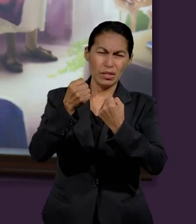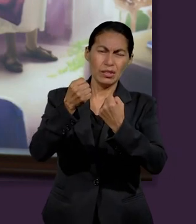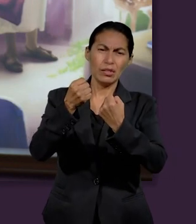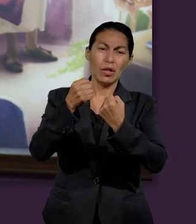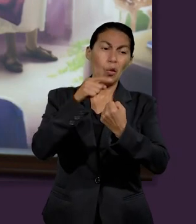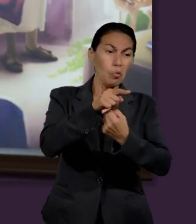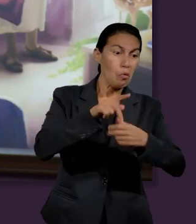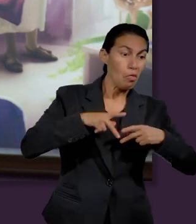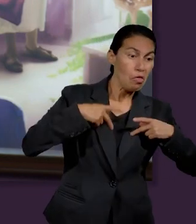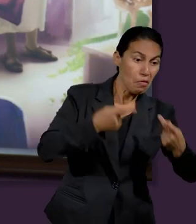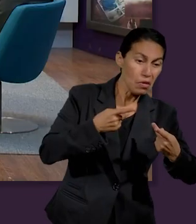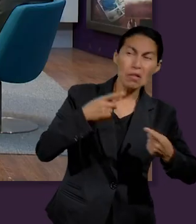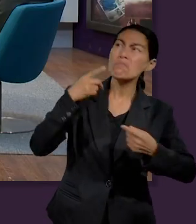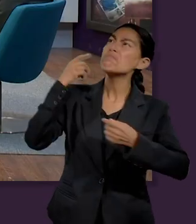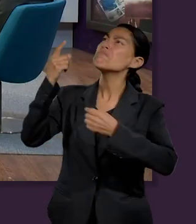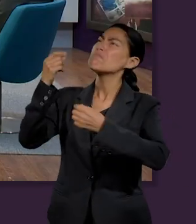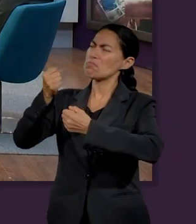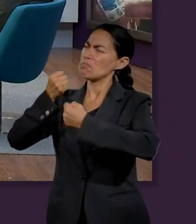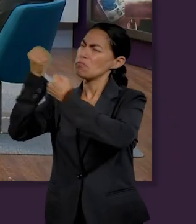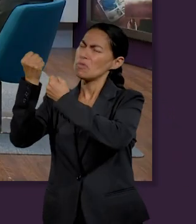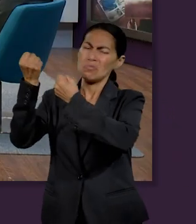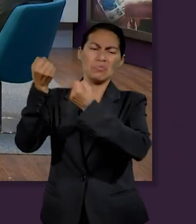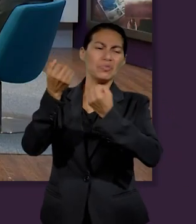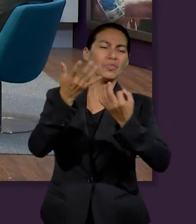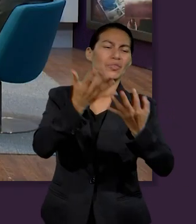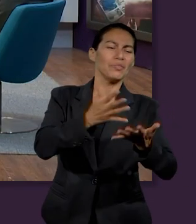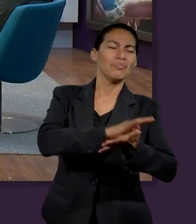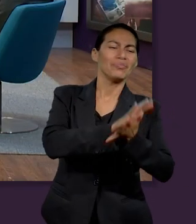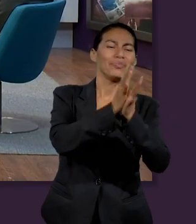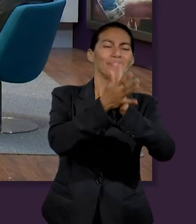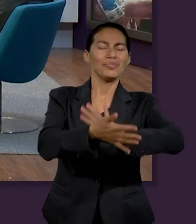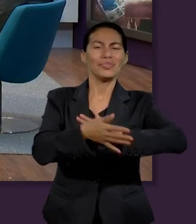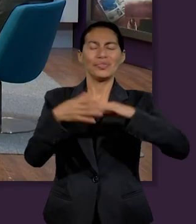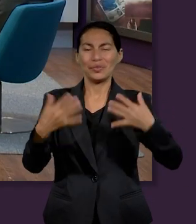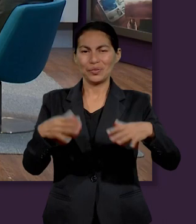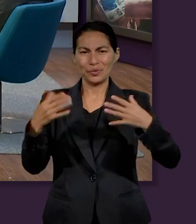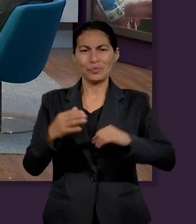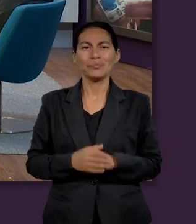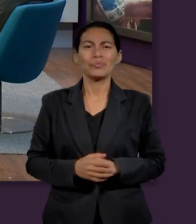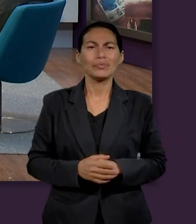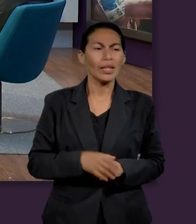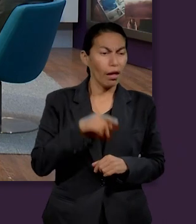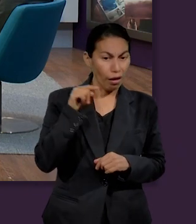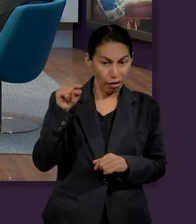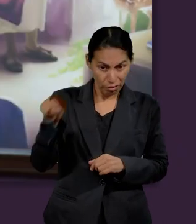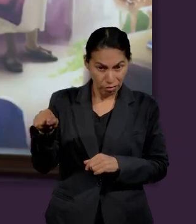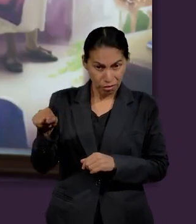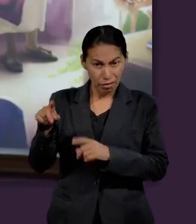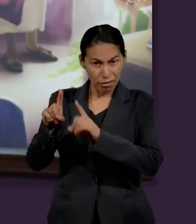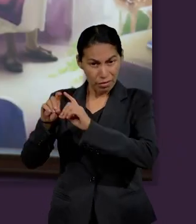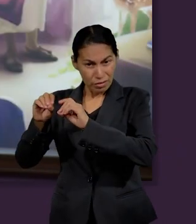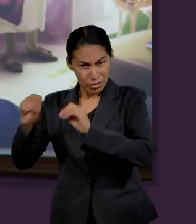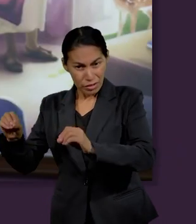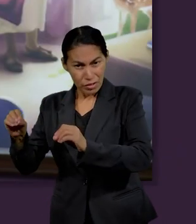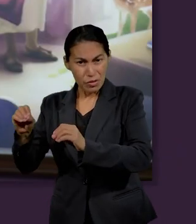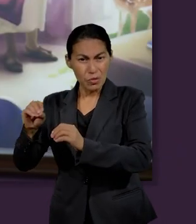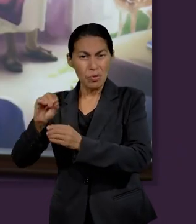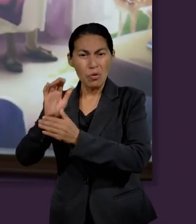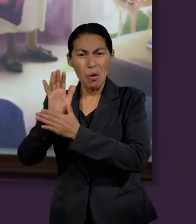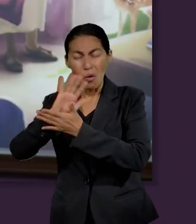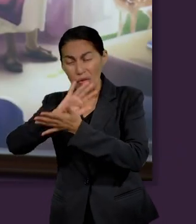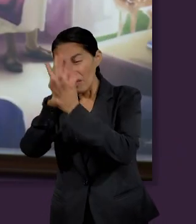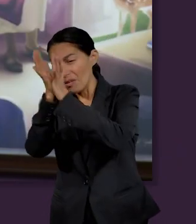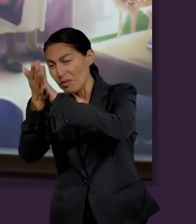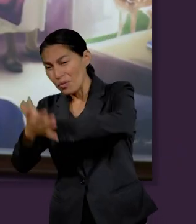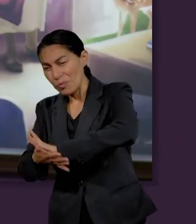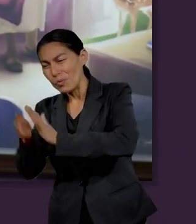fue una de las lecciones más importantes que Moisés tuvo que aprender en el desierto como mencionaba Diane que allí tuvo que aprender a ser humilde para que a través